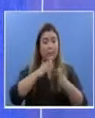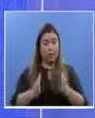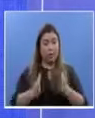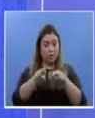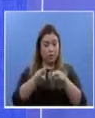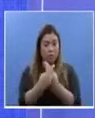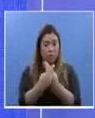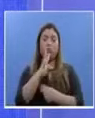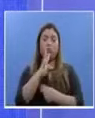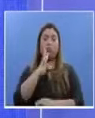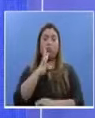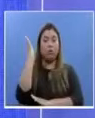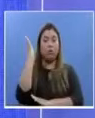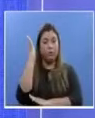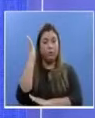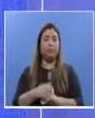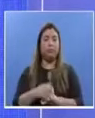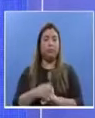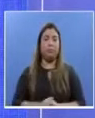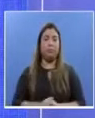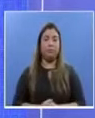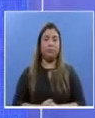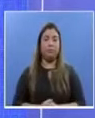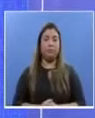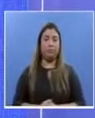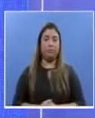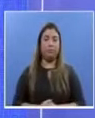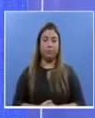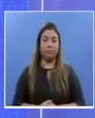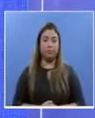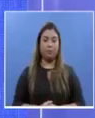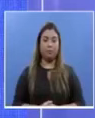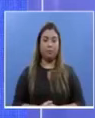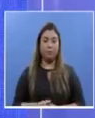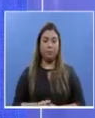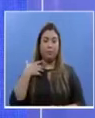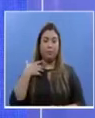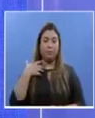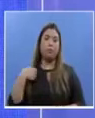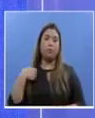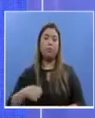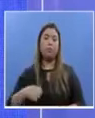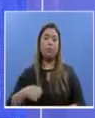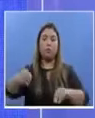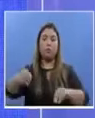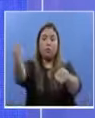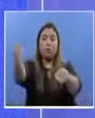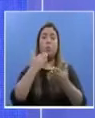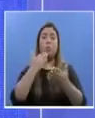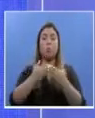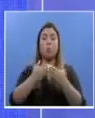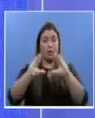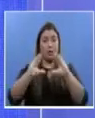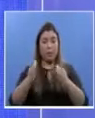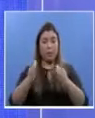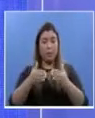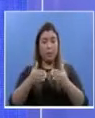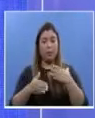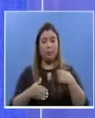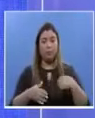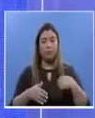Muchas gracias, licenciado Aris. Muy buenas tardes, Panamá, de parte del Gobierno Nacional.